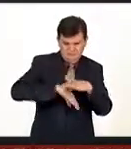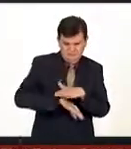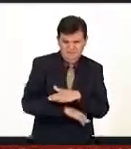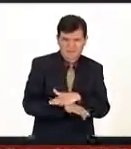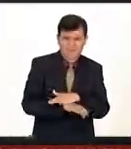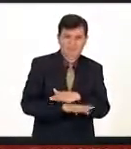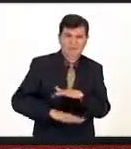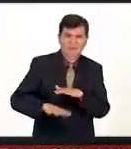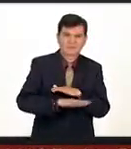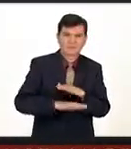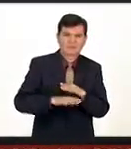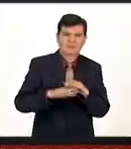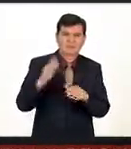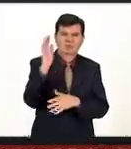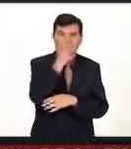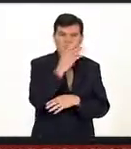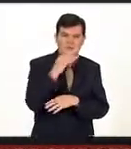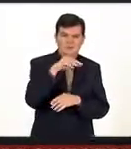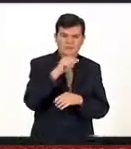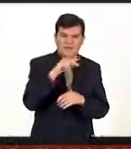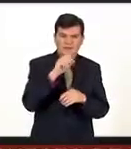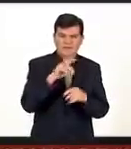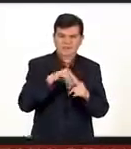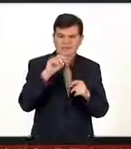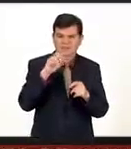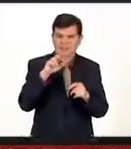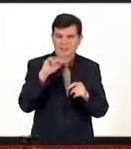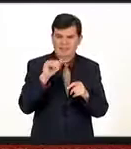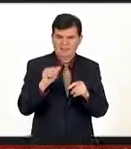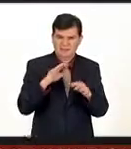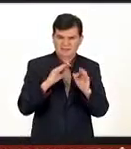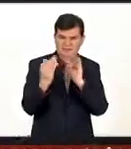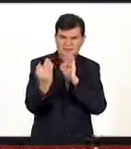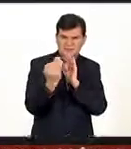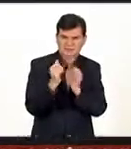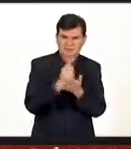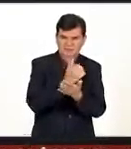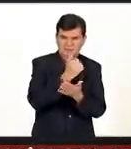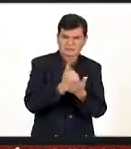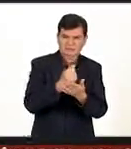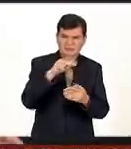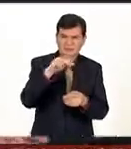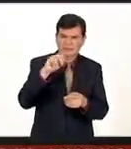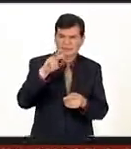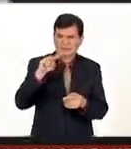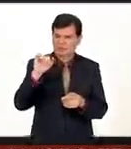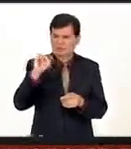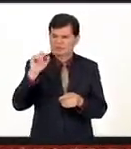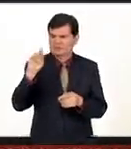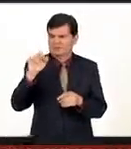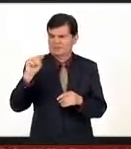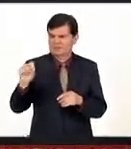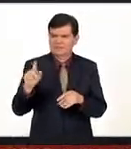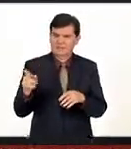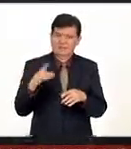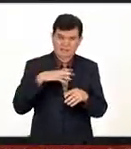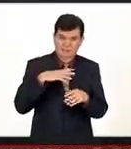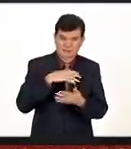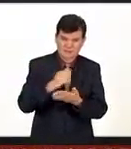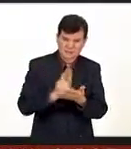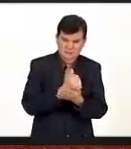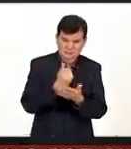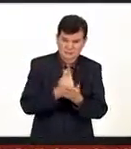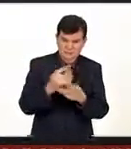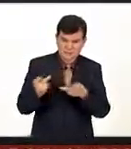en lo que llaman los bosques madre de siberia cercano a una ciudad que se llama novosibirsk que se hizo esa ciudad